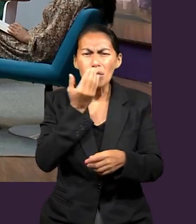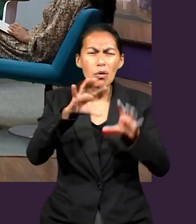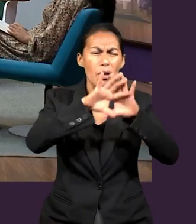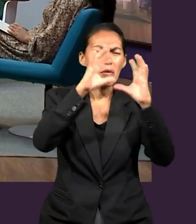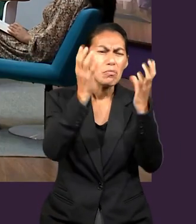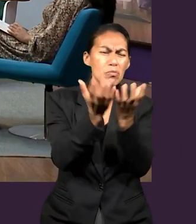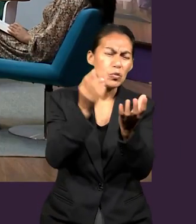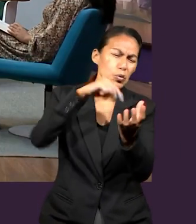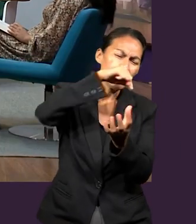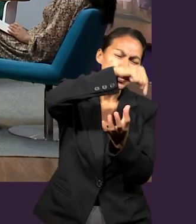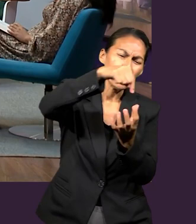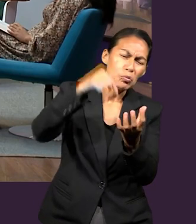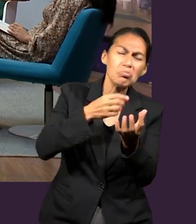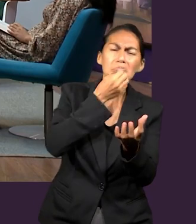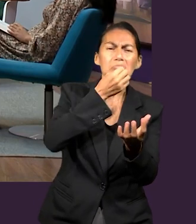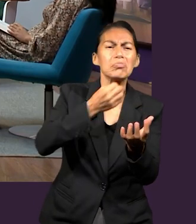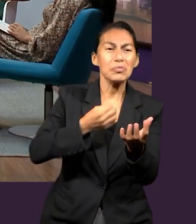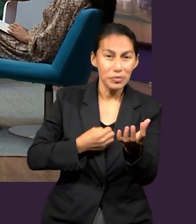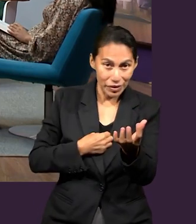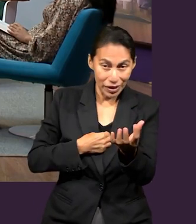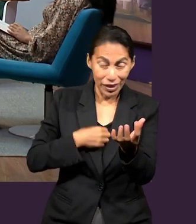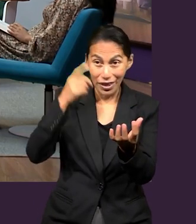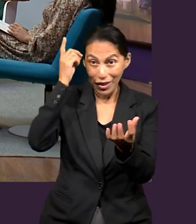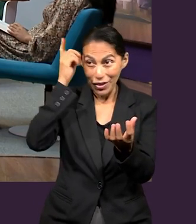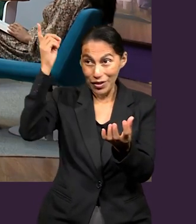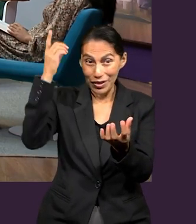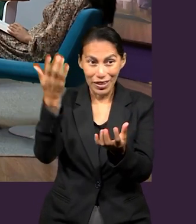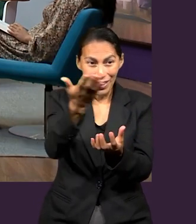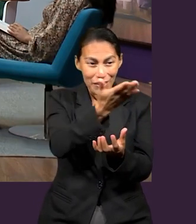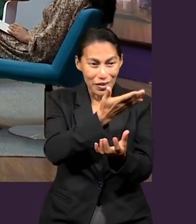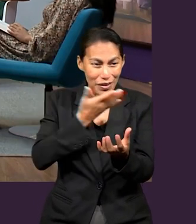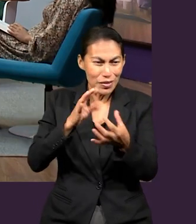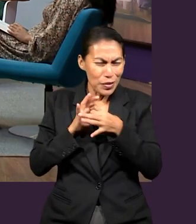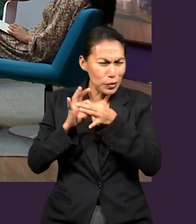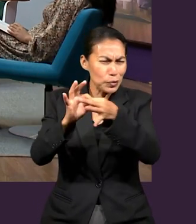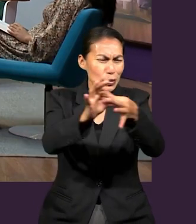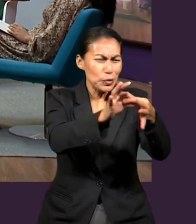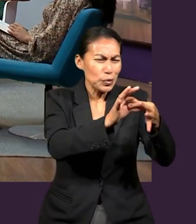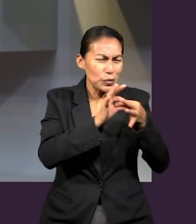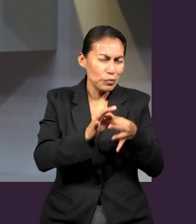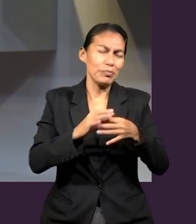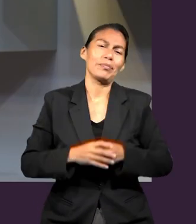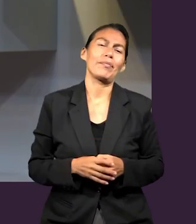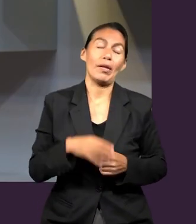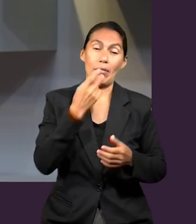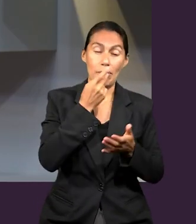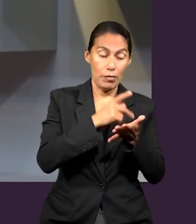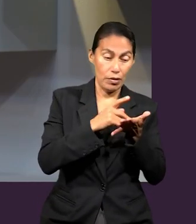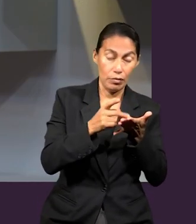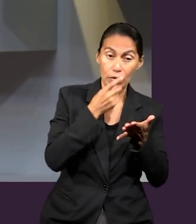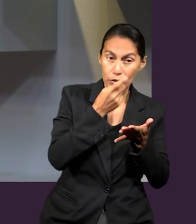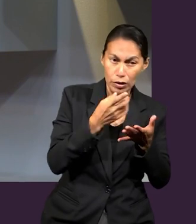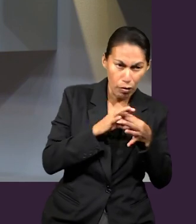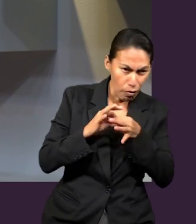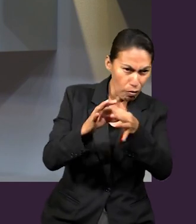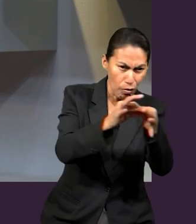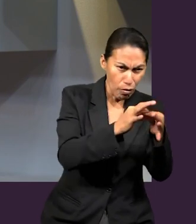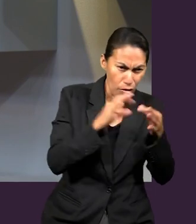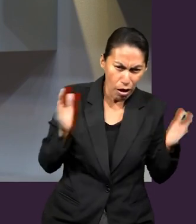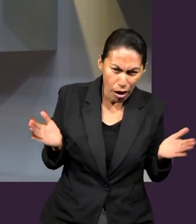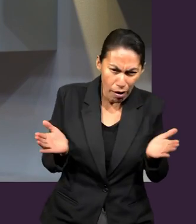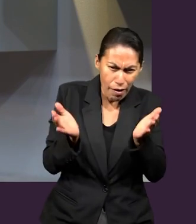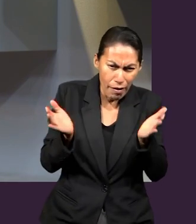del mundo nosotros nos encontremos. Pablo les dice a los gentiles, si nosotros deseamos unidad, si nosotros deseamos